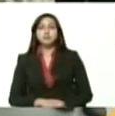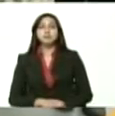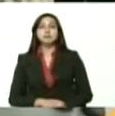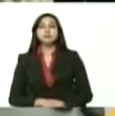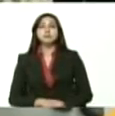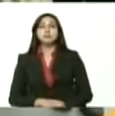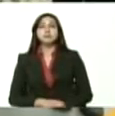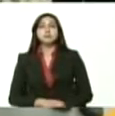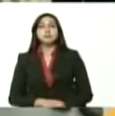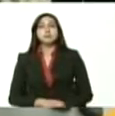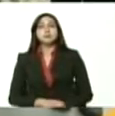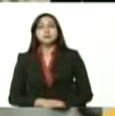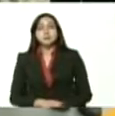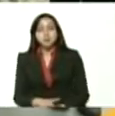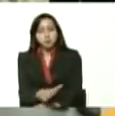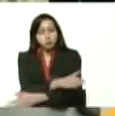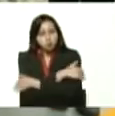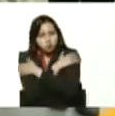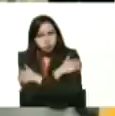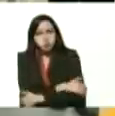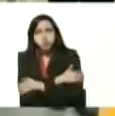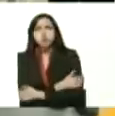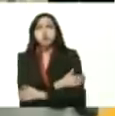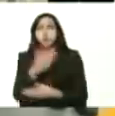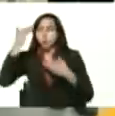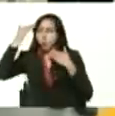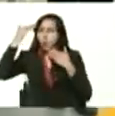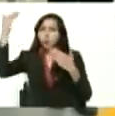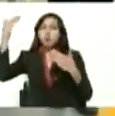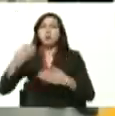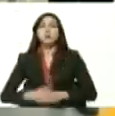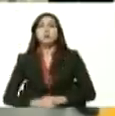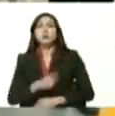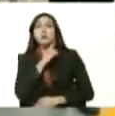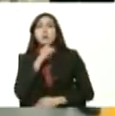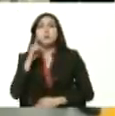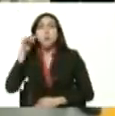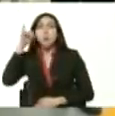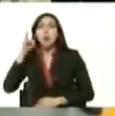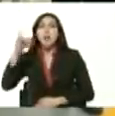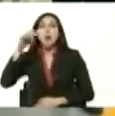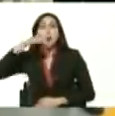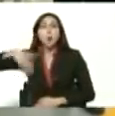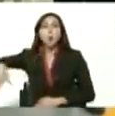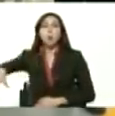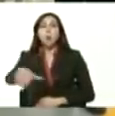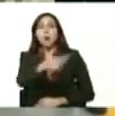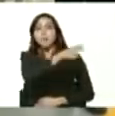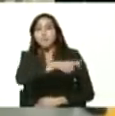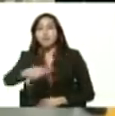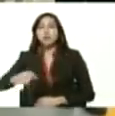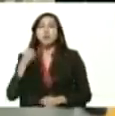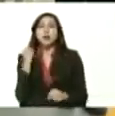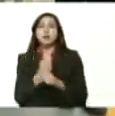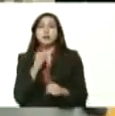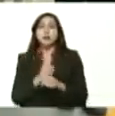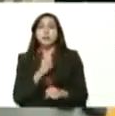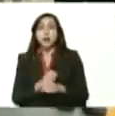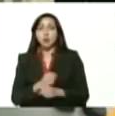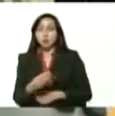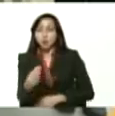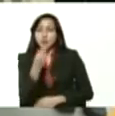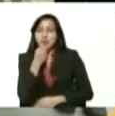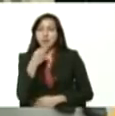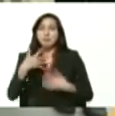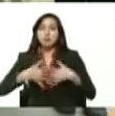un afectuoso saludo en nombre del pueblo de Yaracuy y de los trabajadores de alimentos